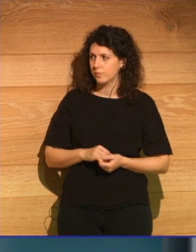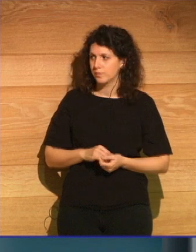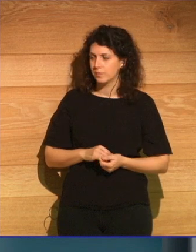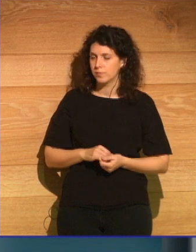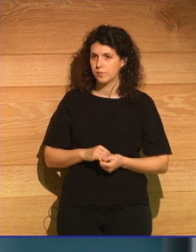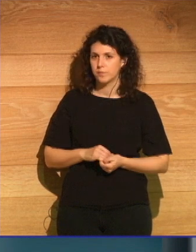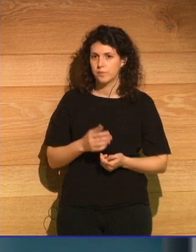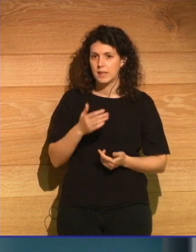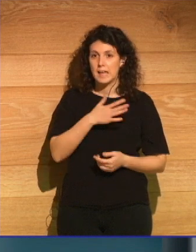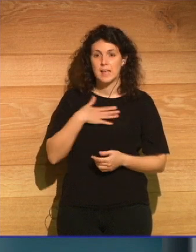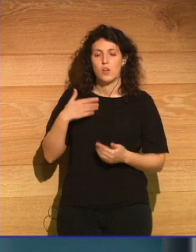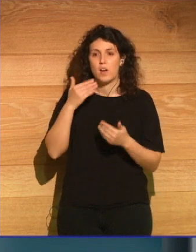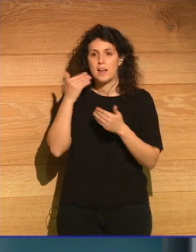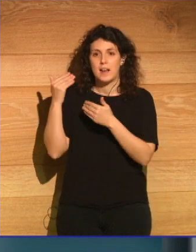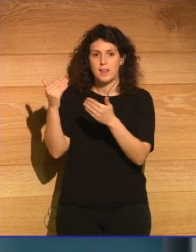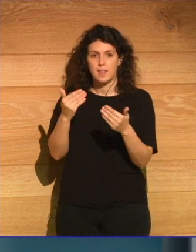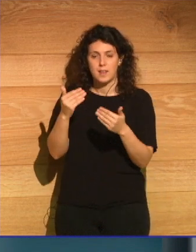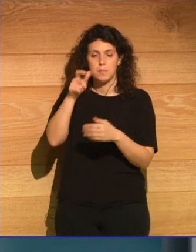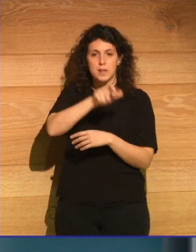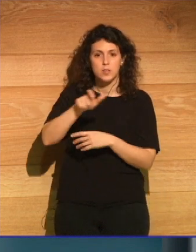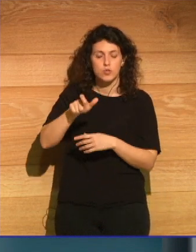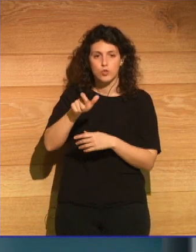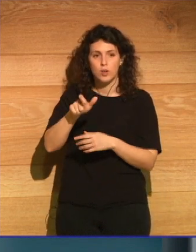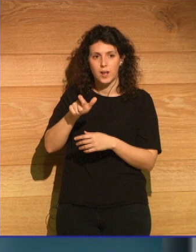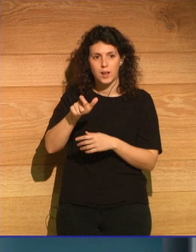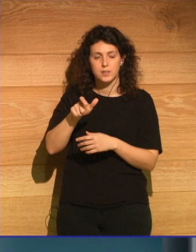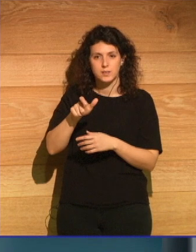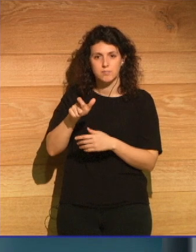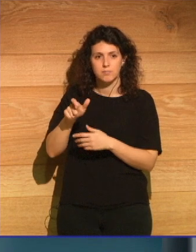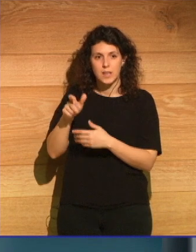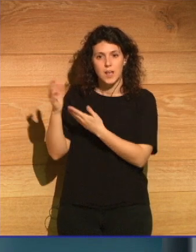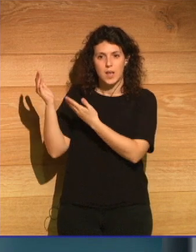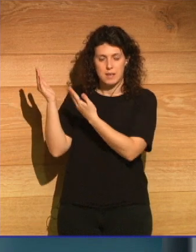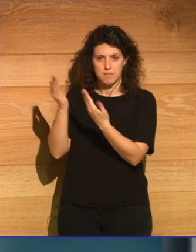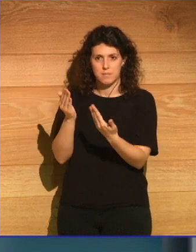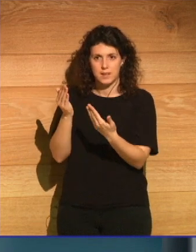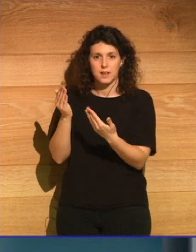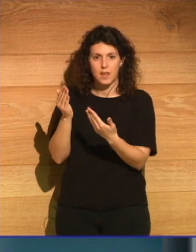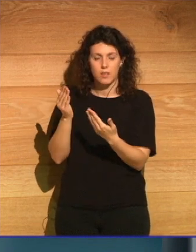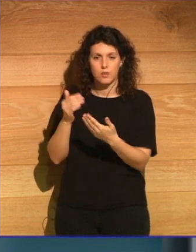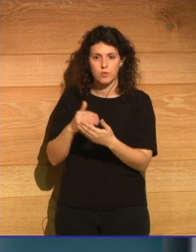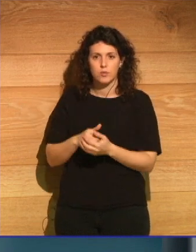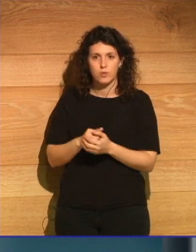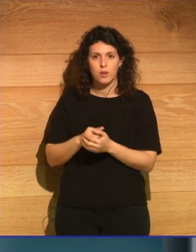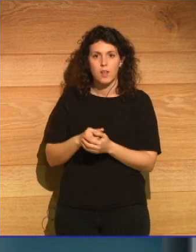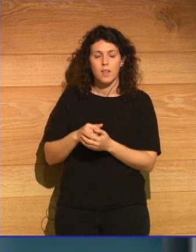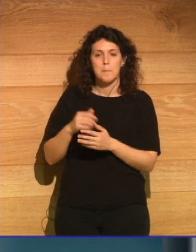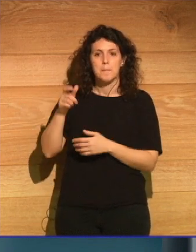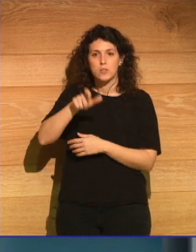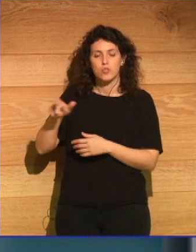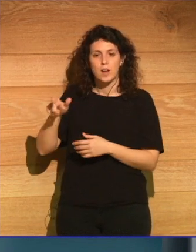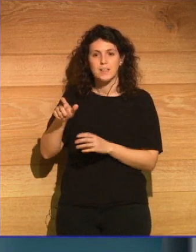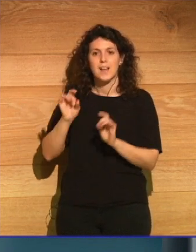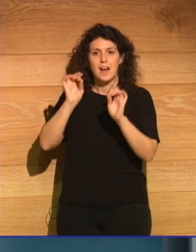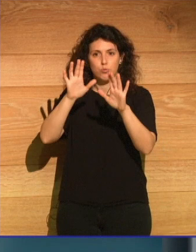Quiero agradecer a los nativos que me recibieron, los aborígenes australianos, y